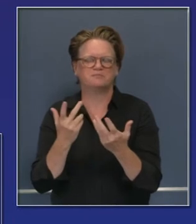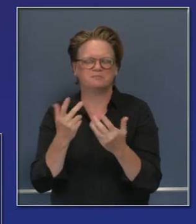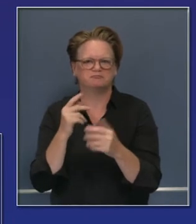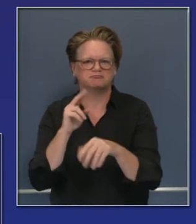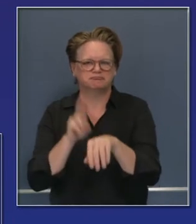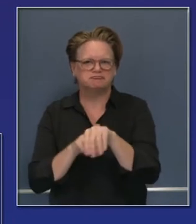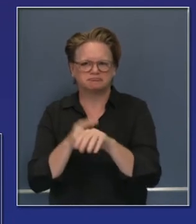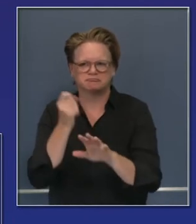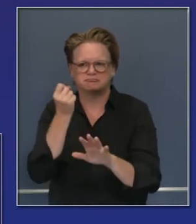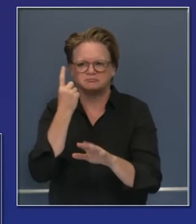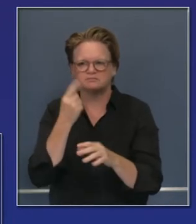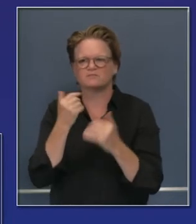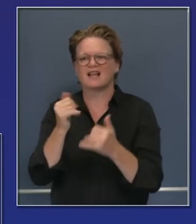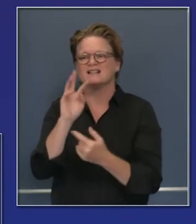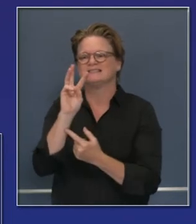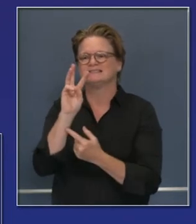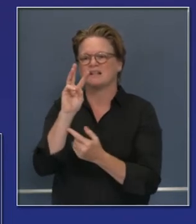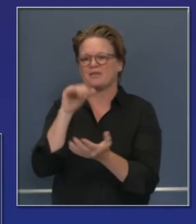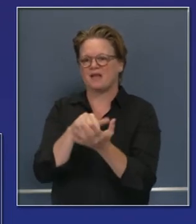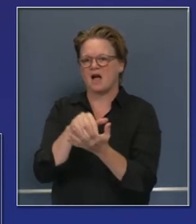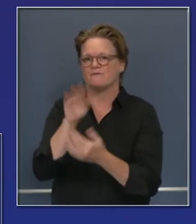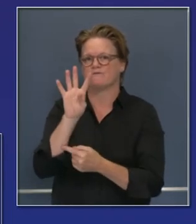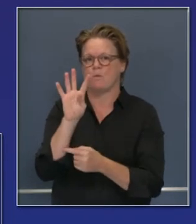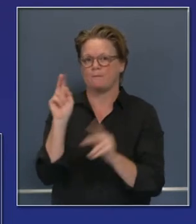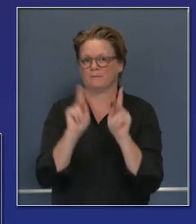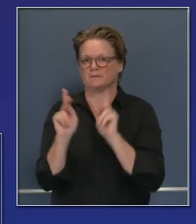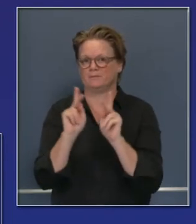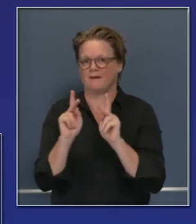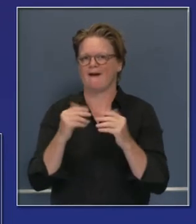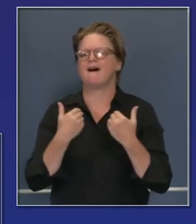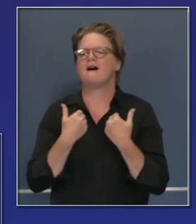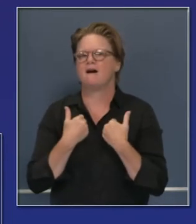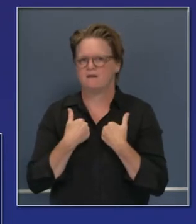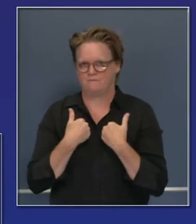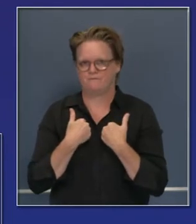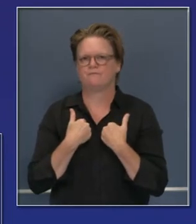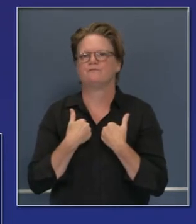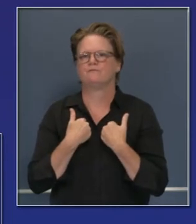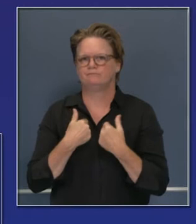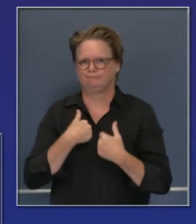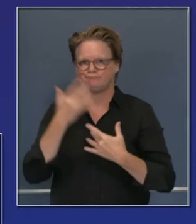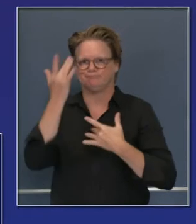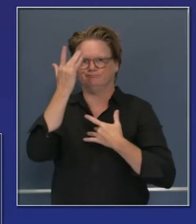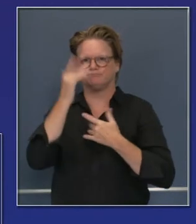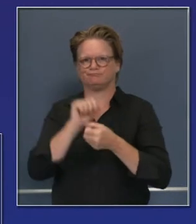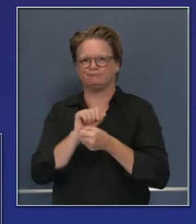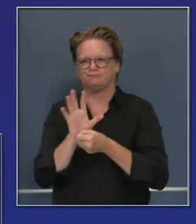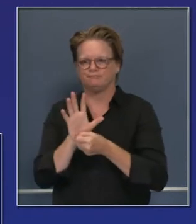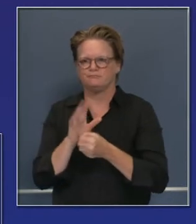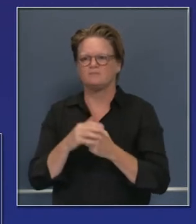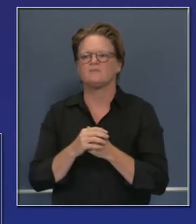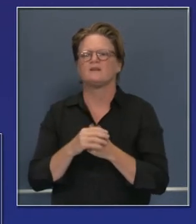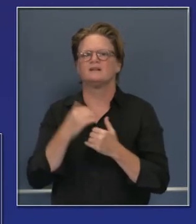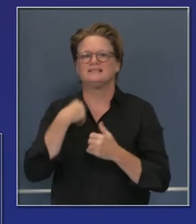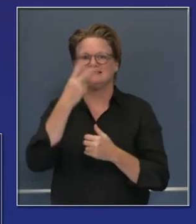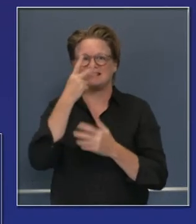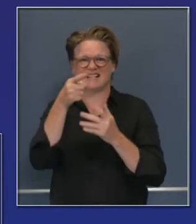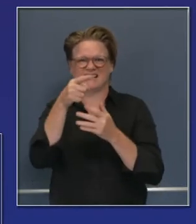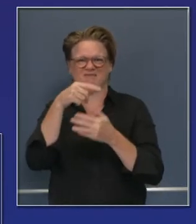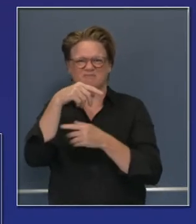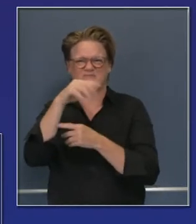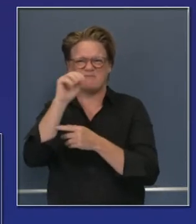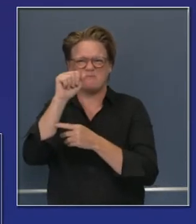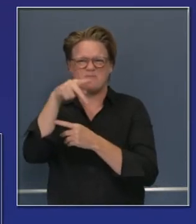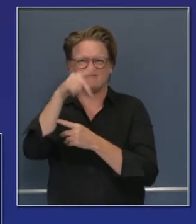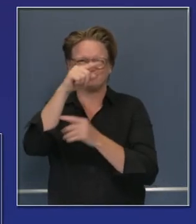el promedio de siete días sigue subiendo de manera favorable ustedes verán un ejemplo aquí que es un promedio de siete